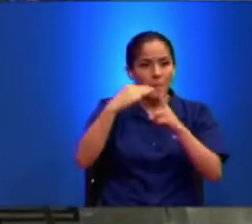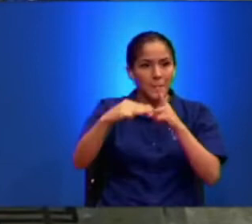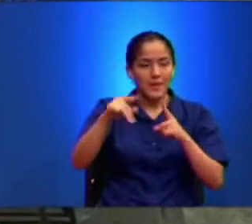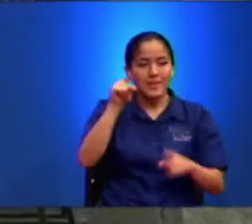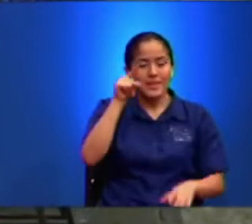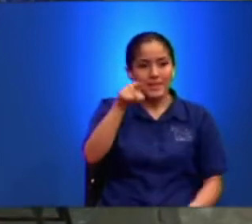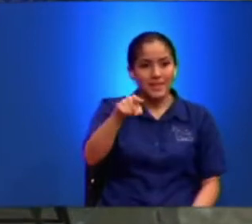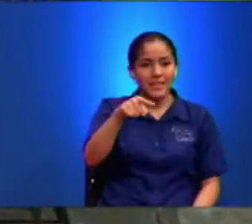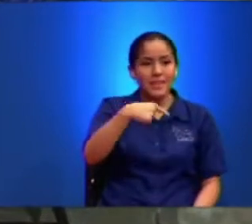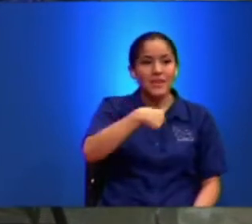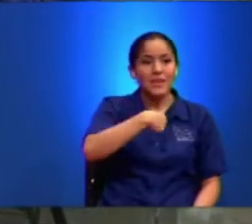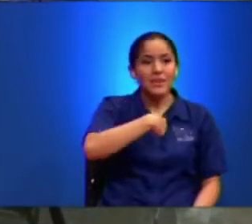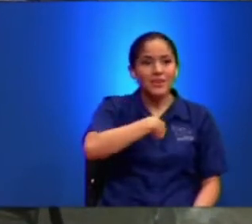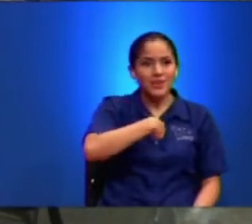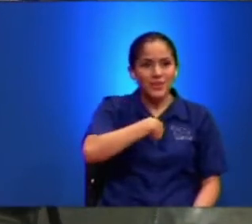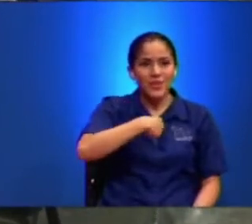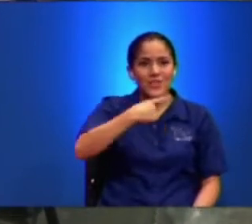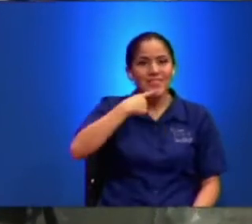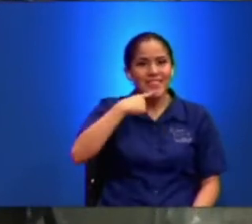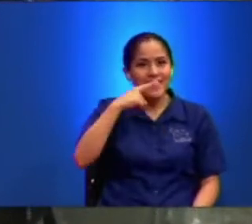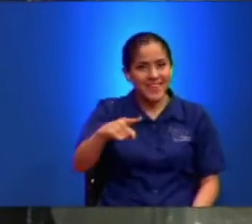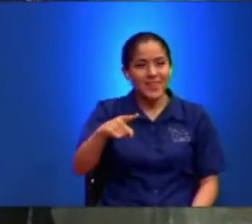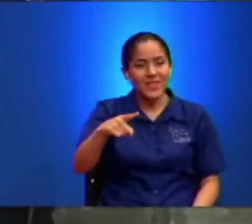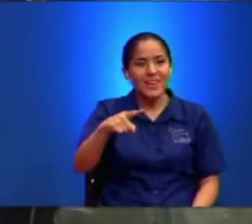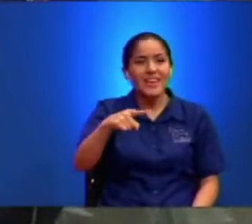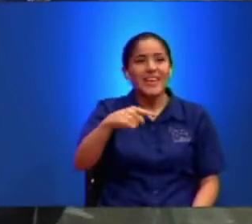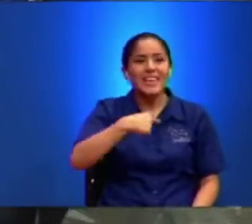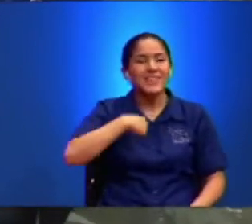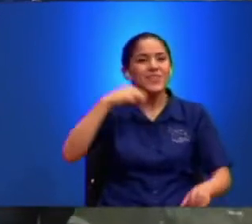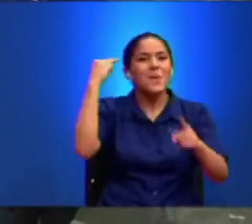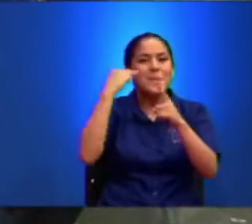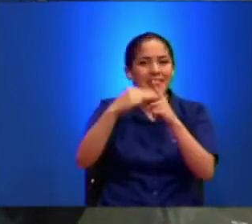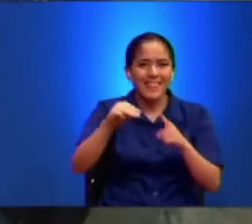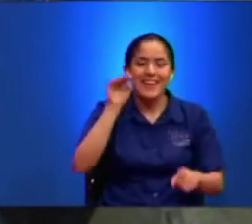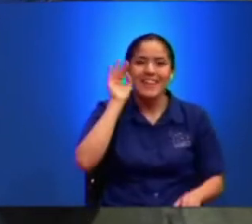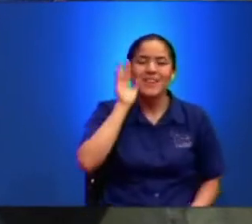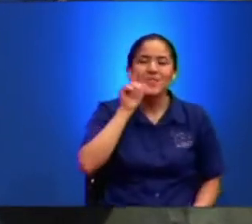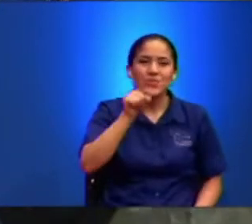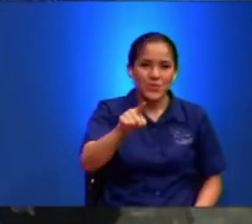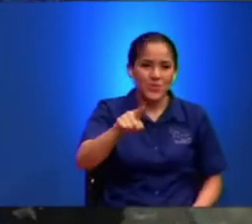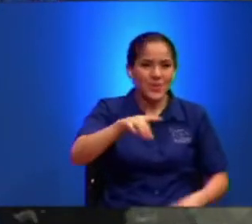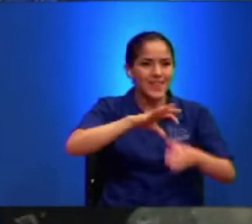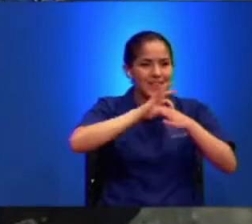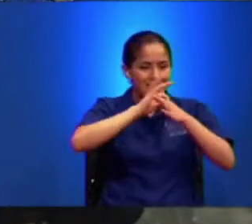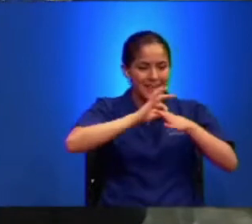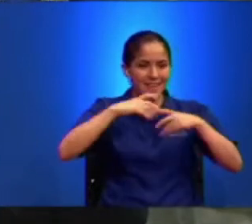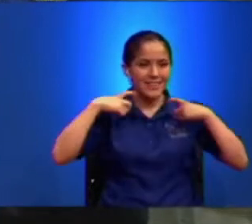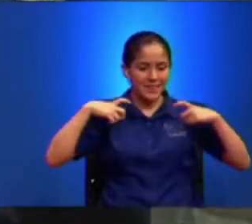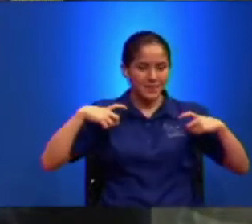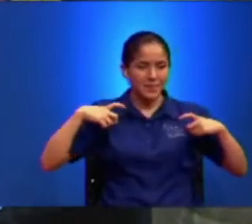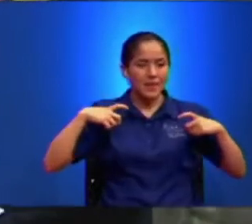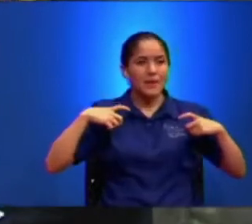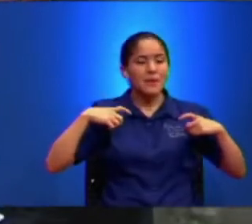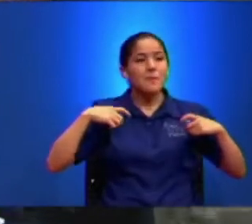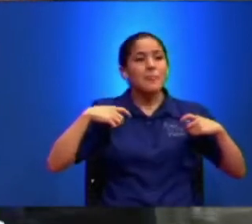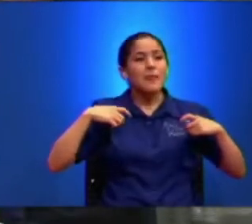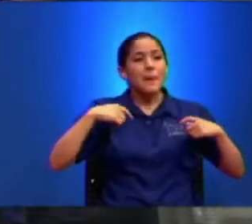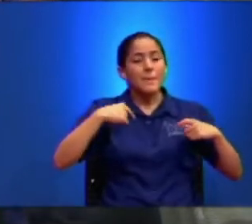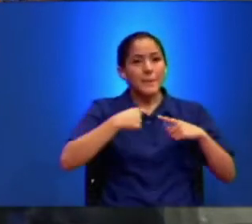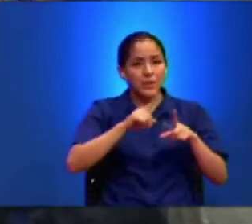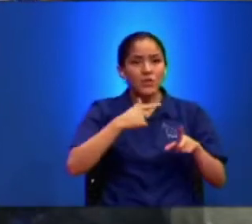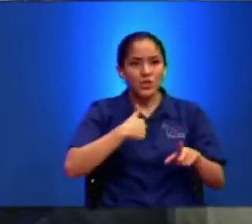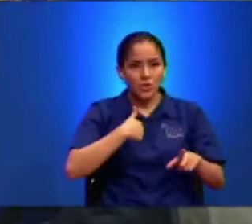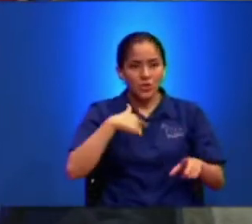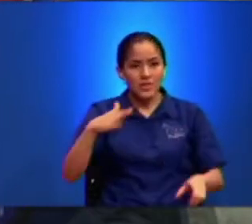Y Yo Te Digo Que Te Voy A Matar Tu Carne Pero Te Voy A Nueva Oportunidad En Pocas Palabras Estoy